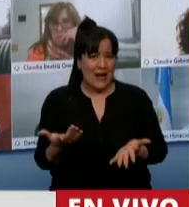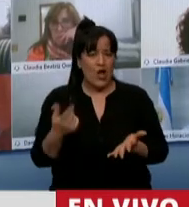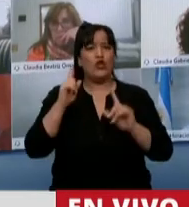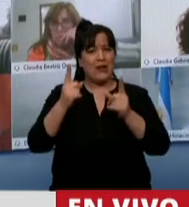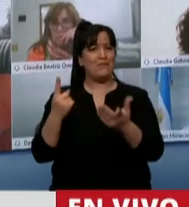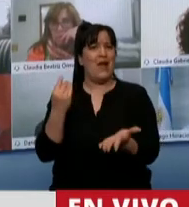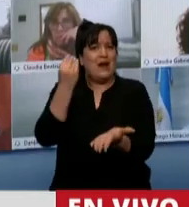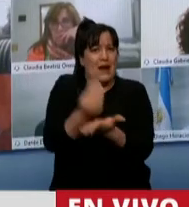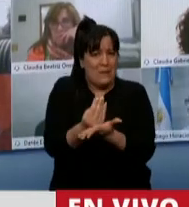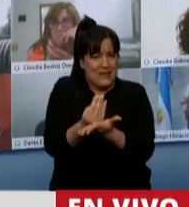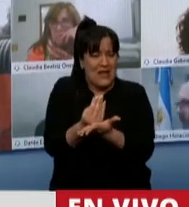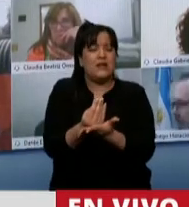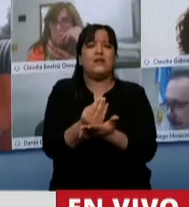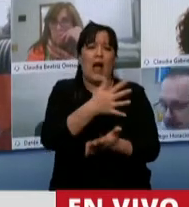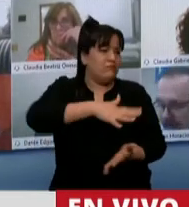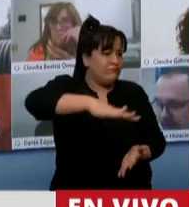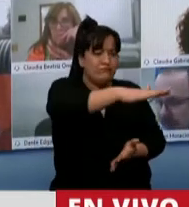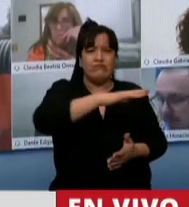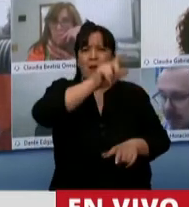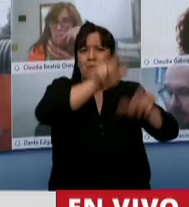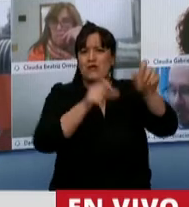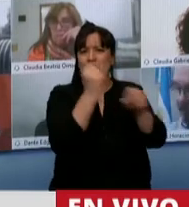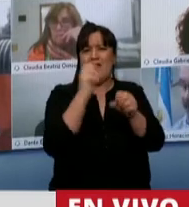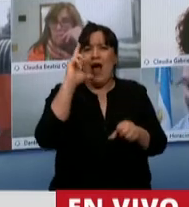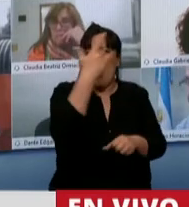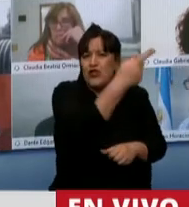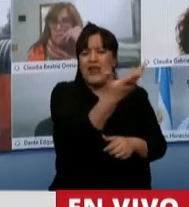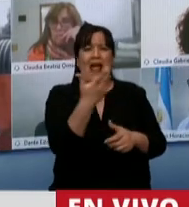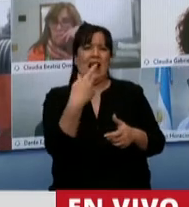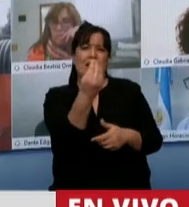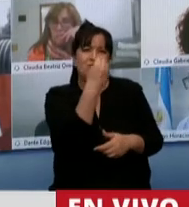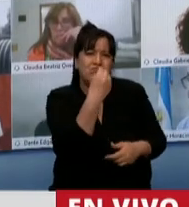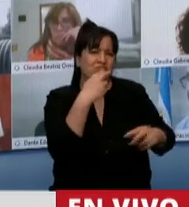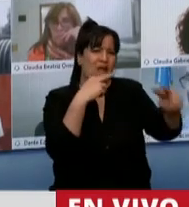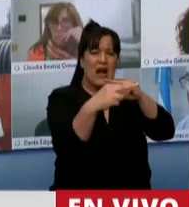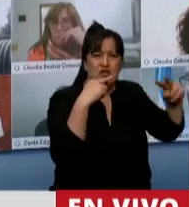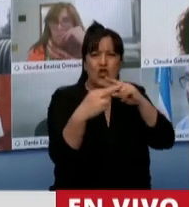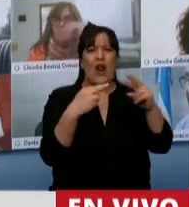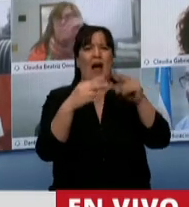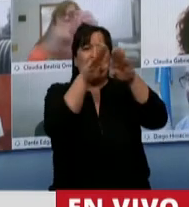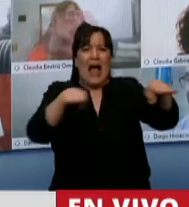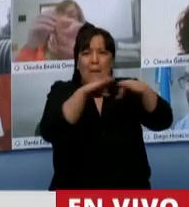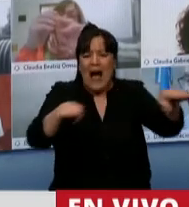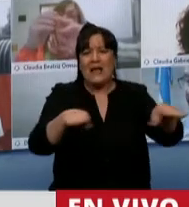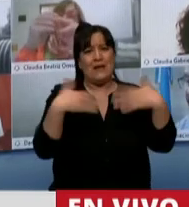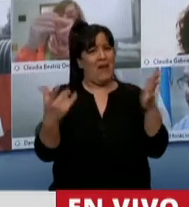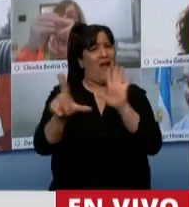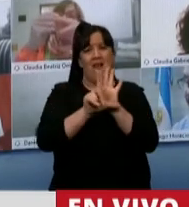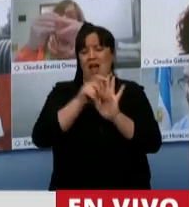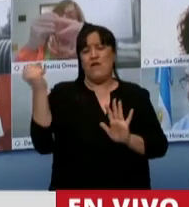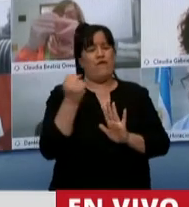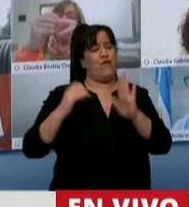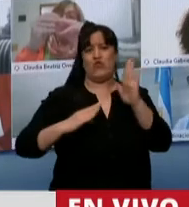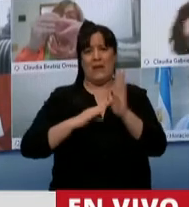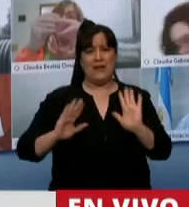representación de todos los hoteleros, los gastronómicos, los cabañeros de nuestra provincia, esta ley es fundamental.